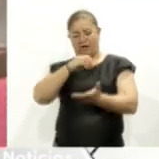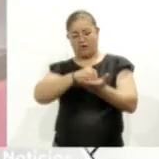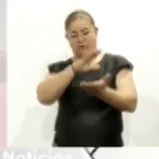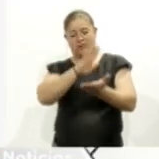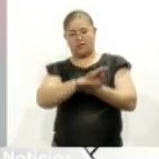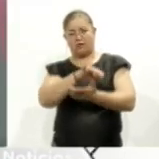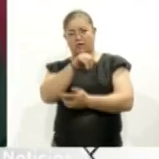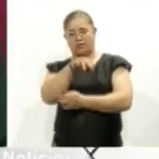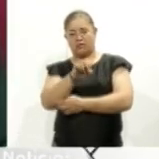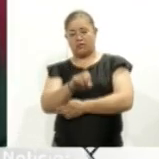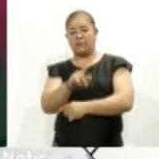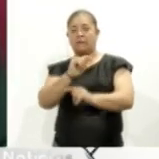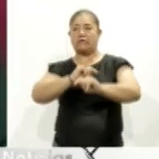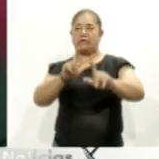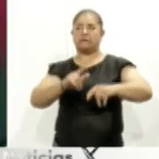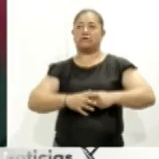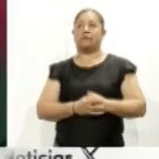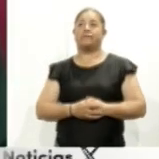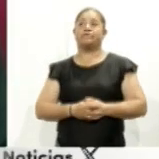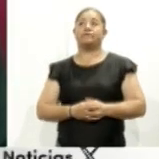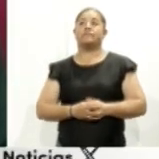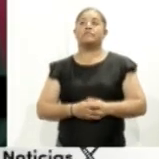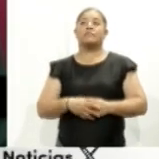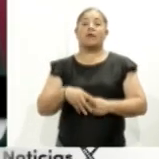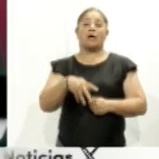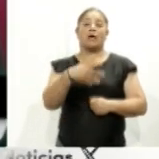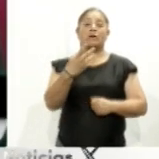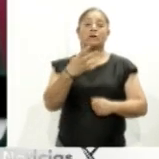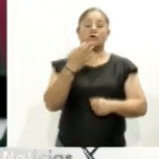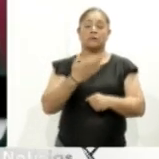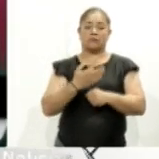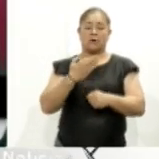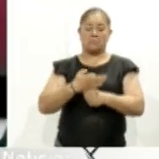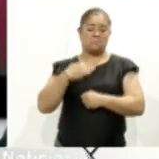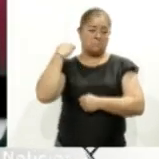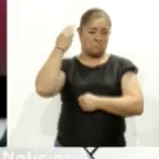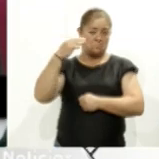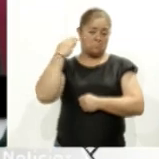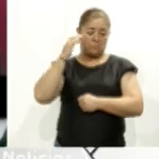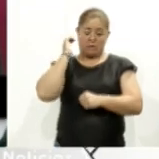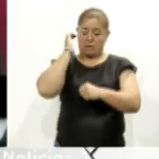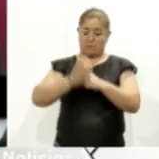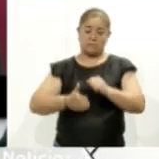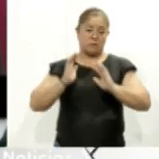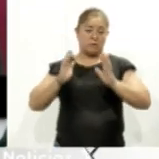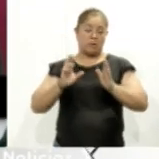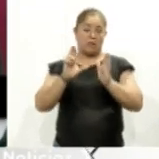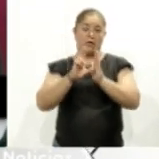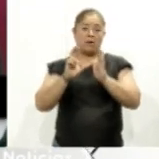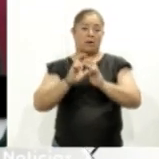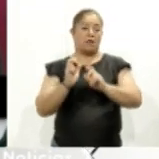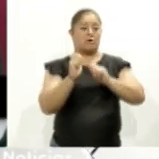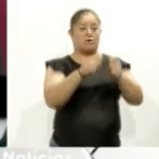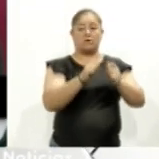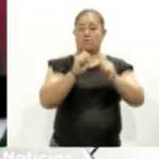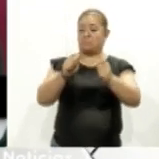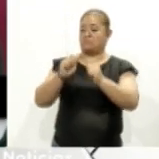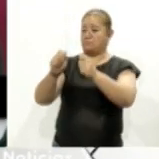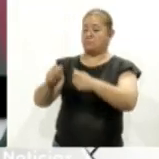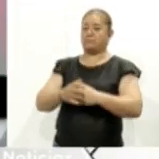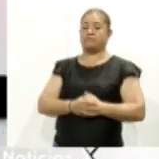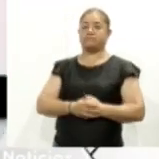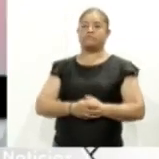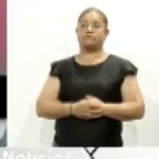de Tlaxcala. El día 14 de este mes, marzo, pues termina la entrega de credenciales en nuestros módulos de atención